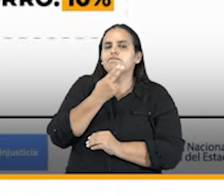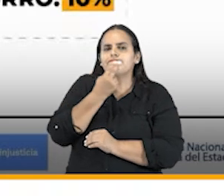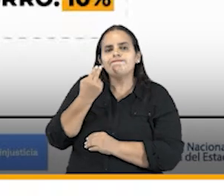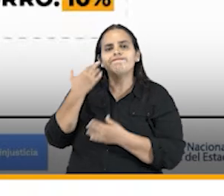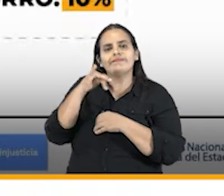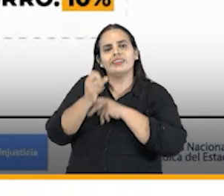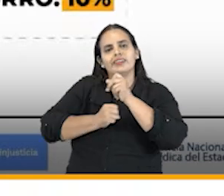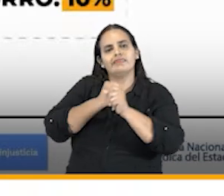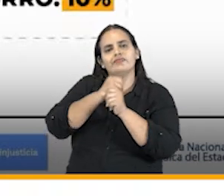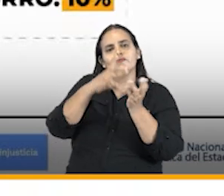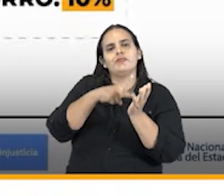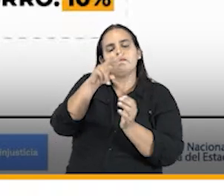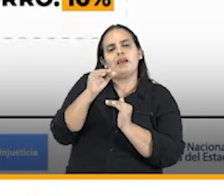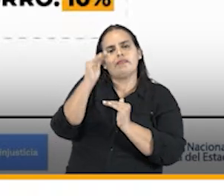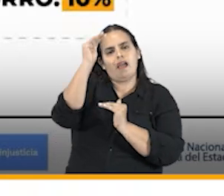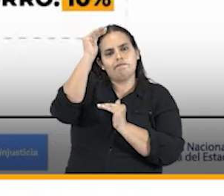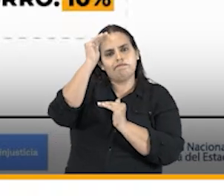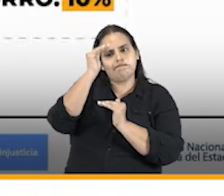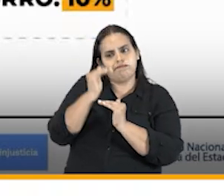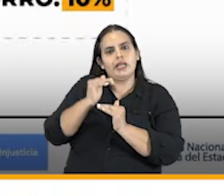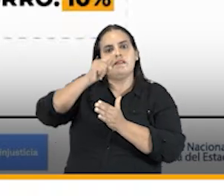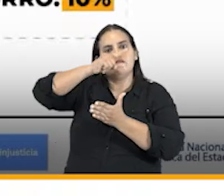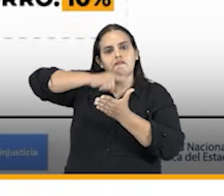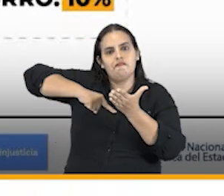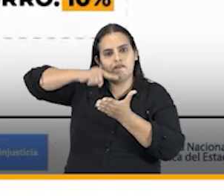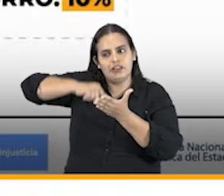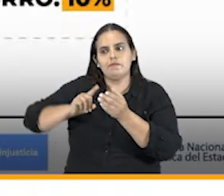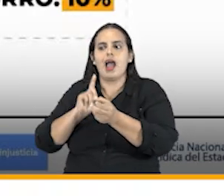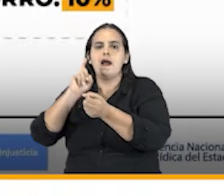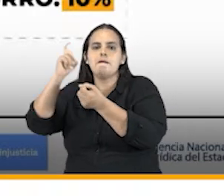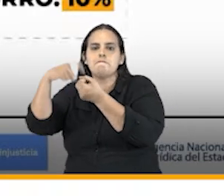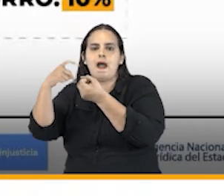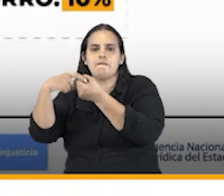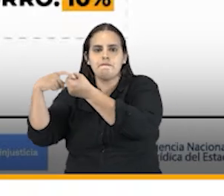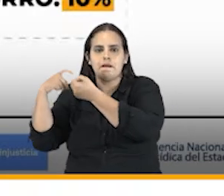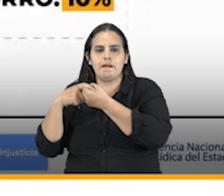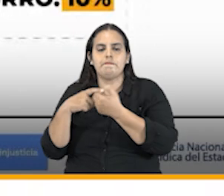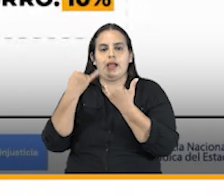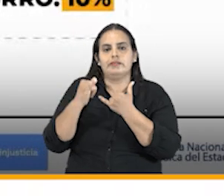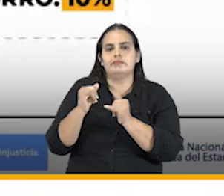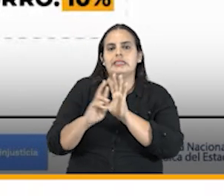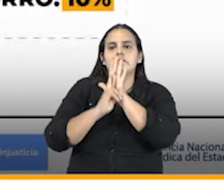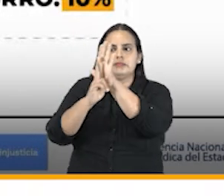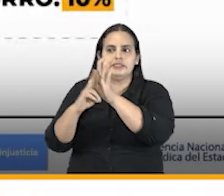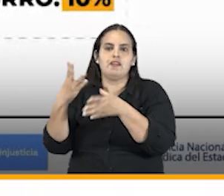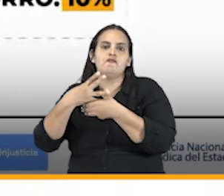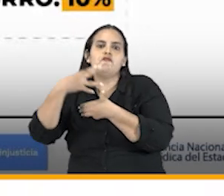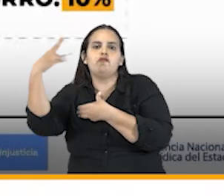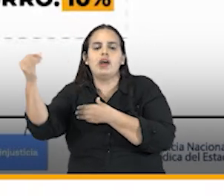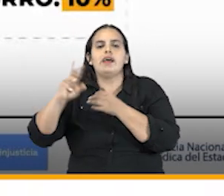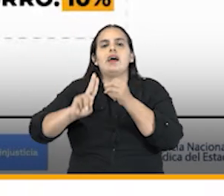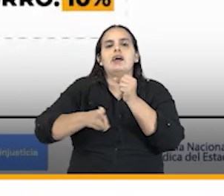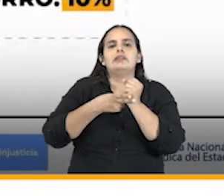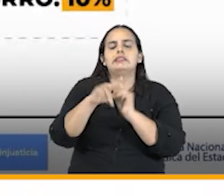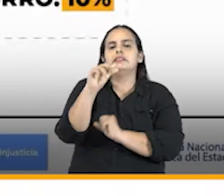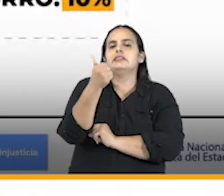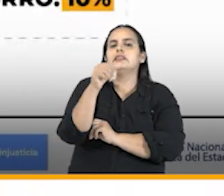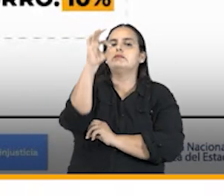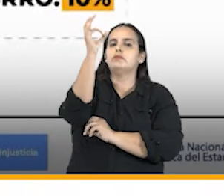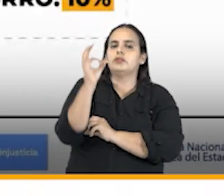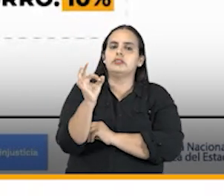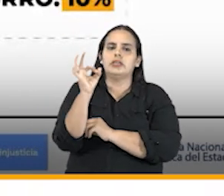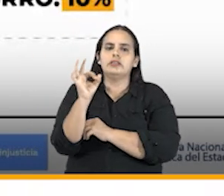año 2020 con las firmas que vinculamos para que nos representen externamente un ahorro del 10%